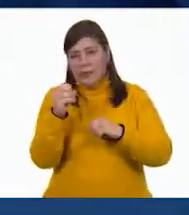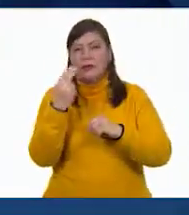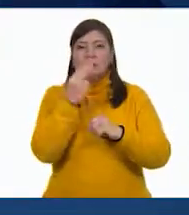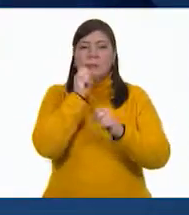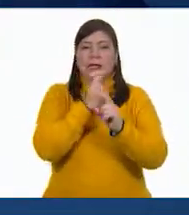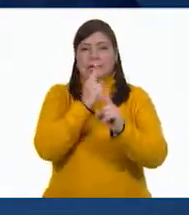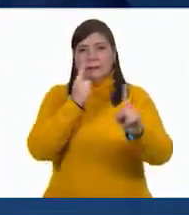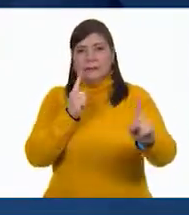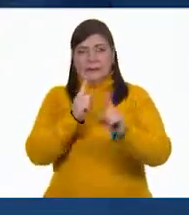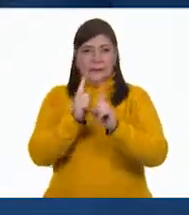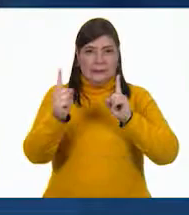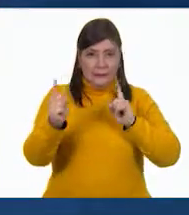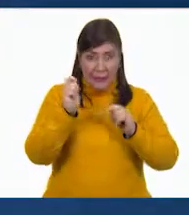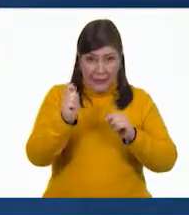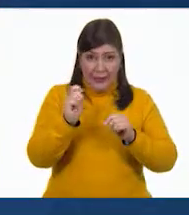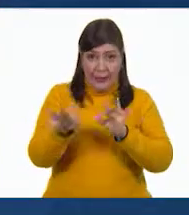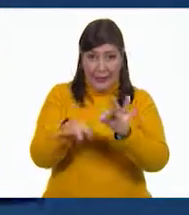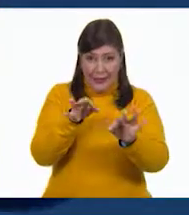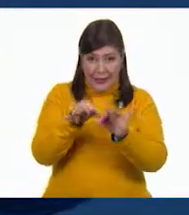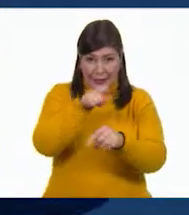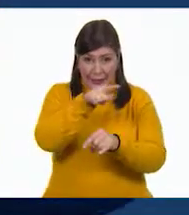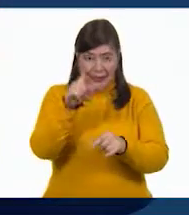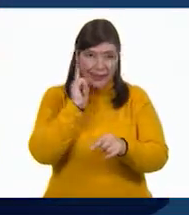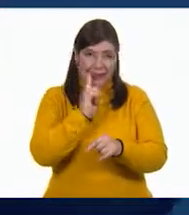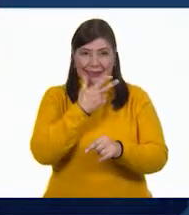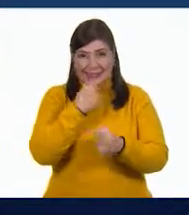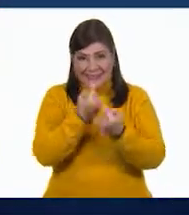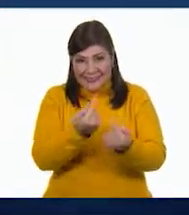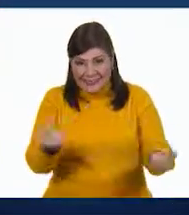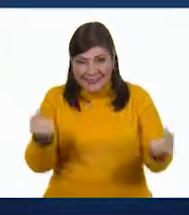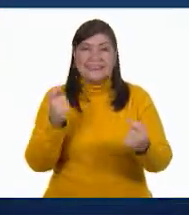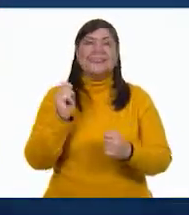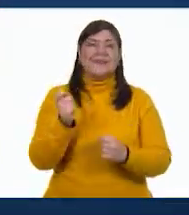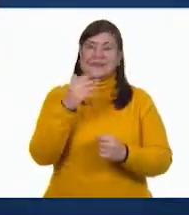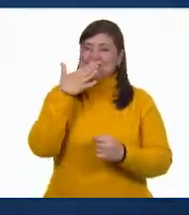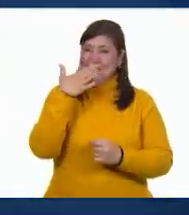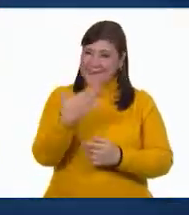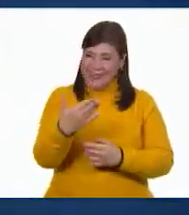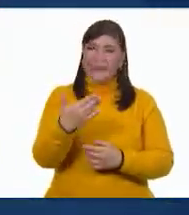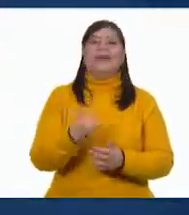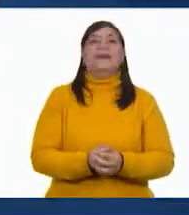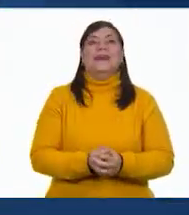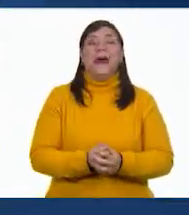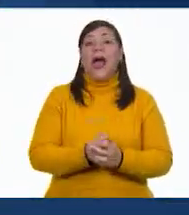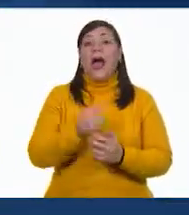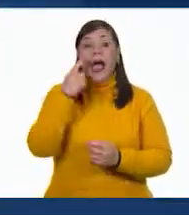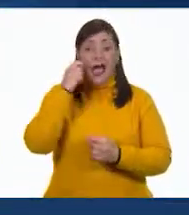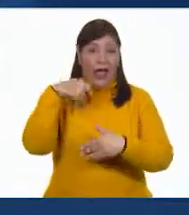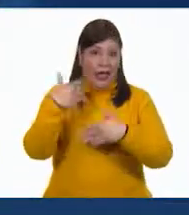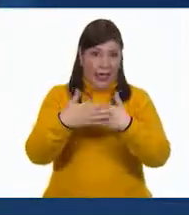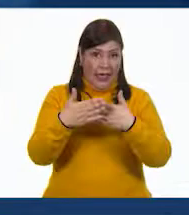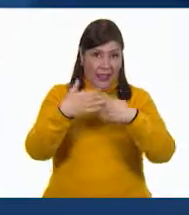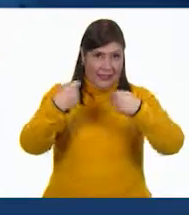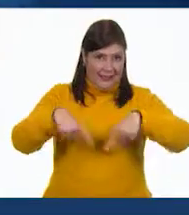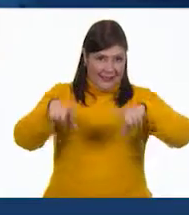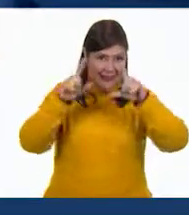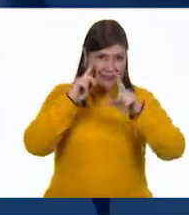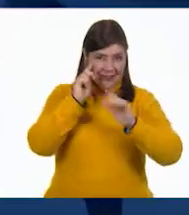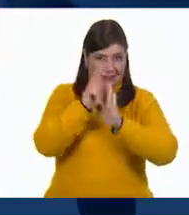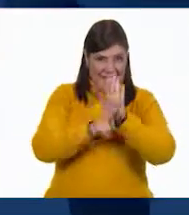¿listas? ¿Listos? ¡Muy bien! ¡Vamos a ver el siguiente video!